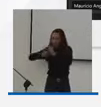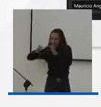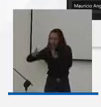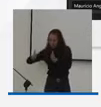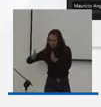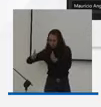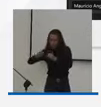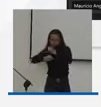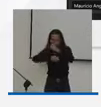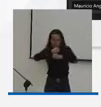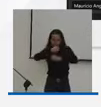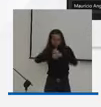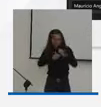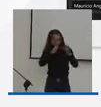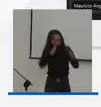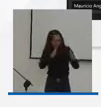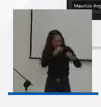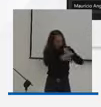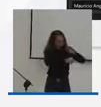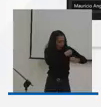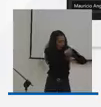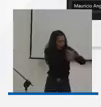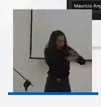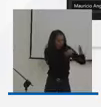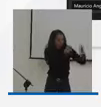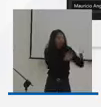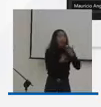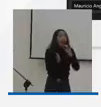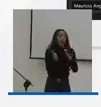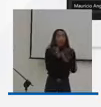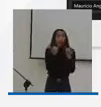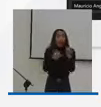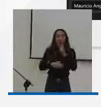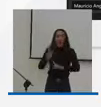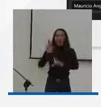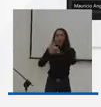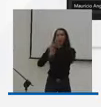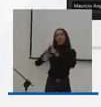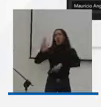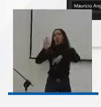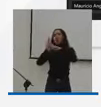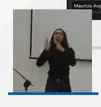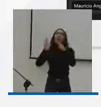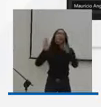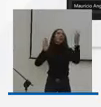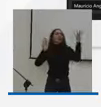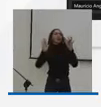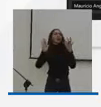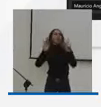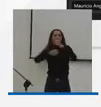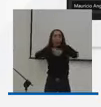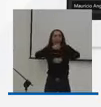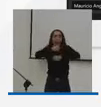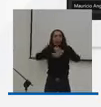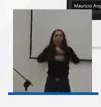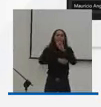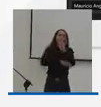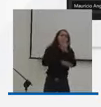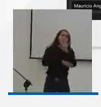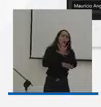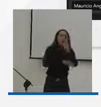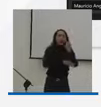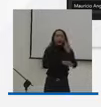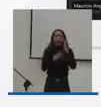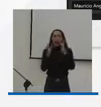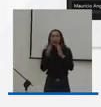Las normas pensionales hablan de 57 años para las mujeres y 62 años para los hombres. Pero